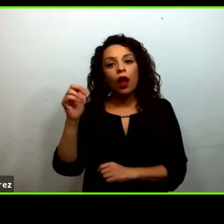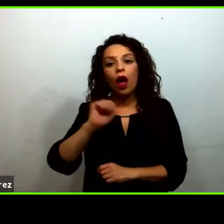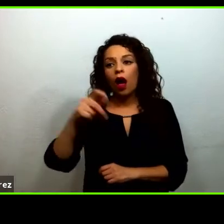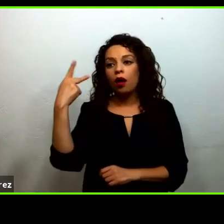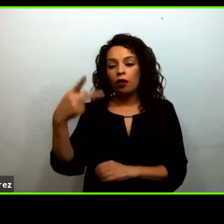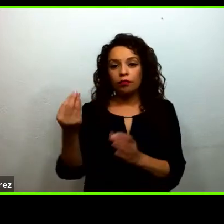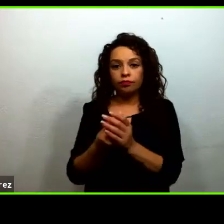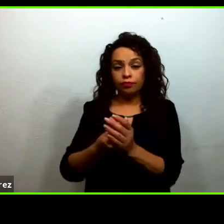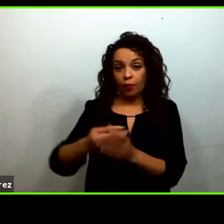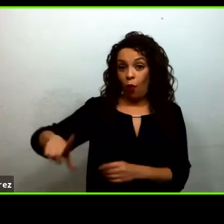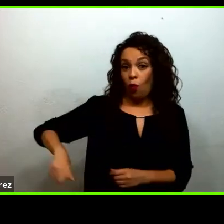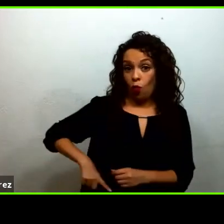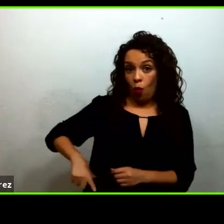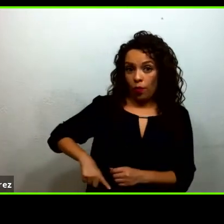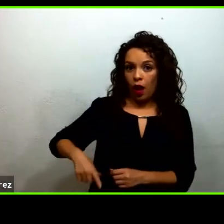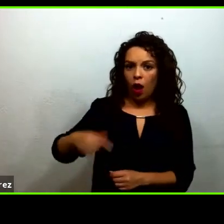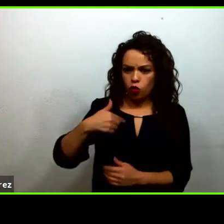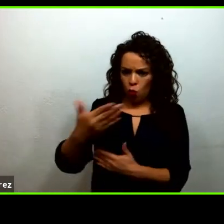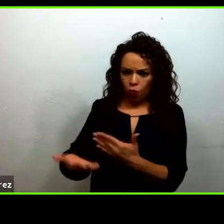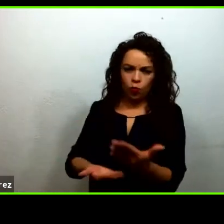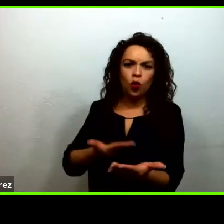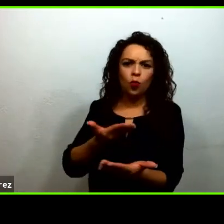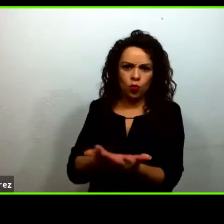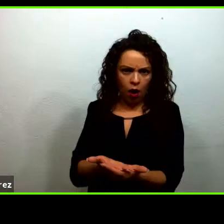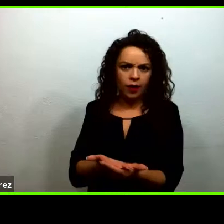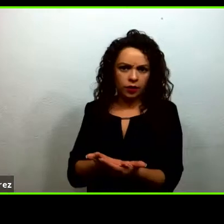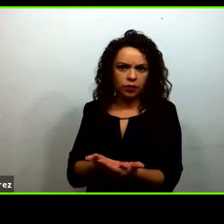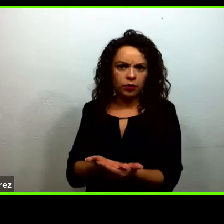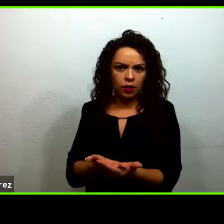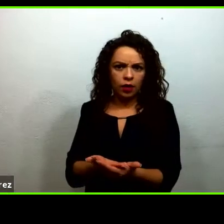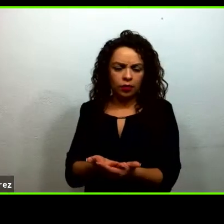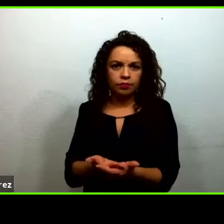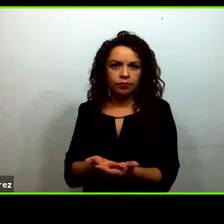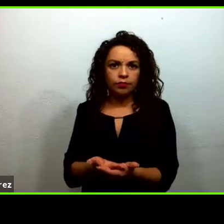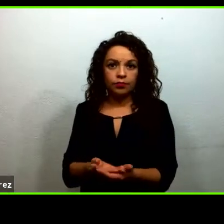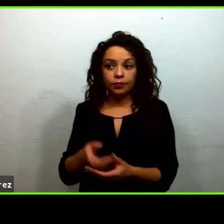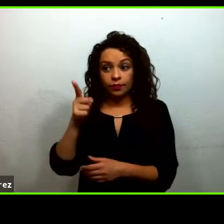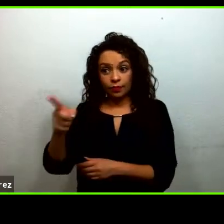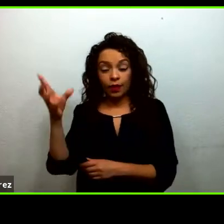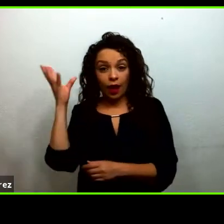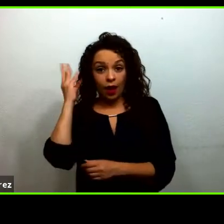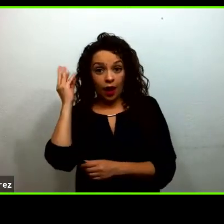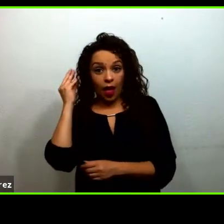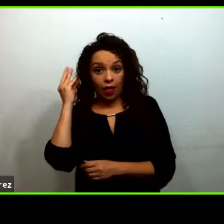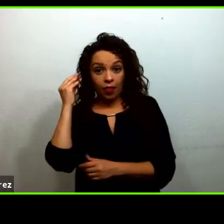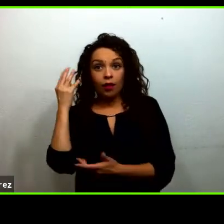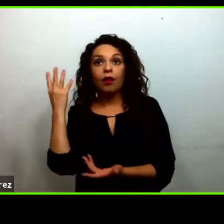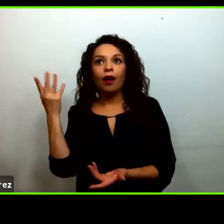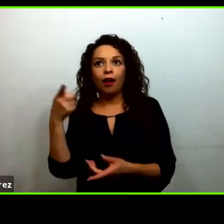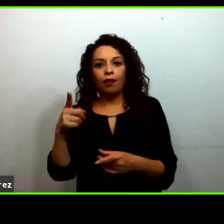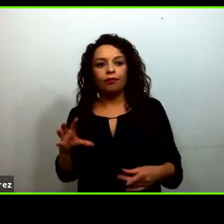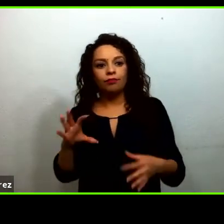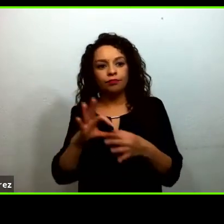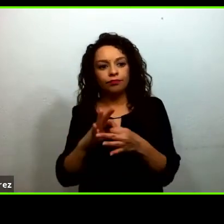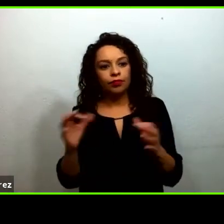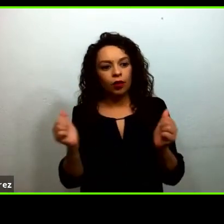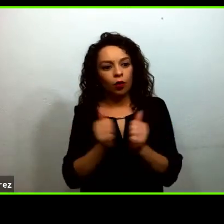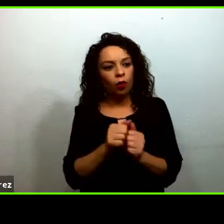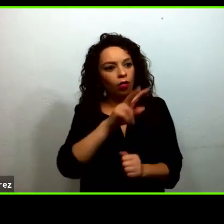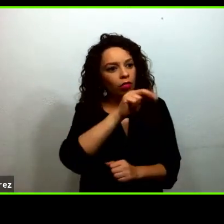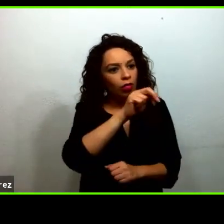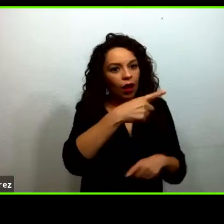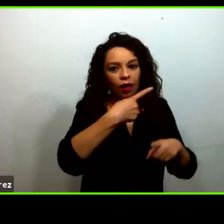le hizo el planteamiento la radio gubernamental como forma parte de la red de televisoras y radiodifusoras ya